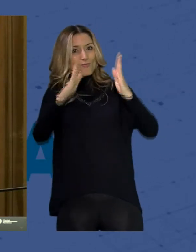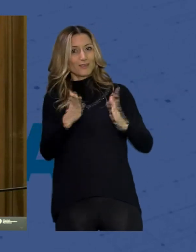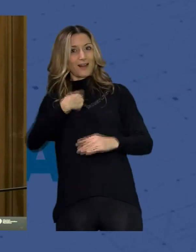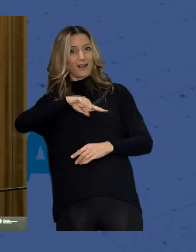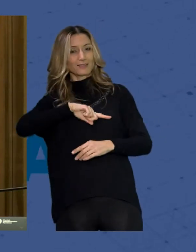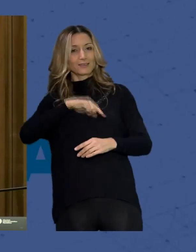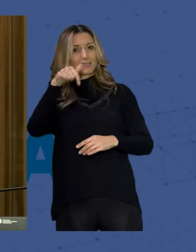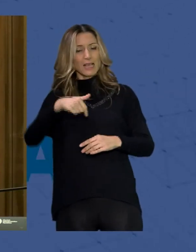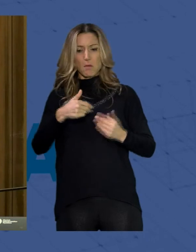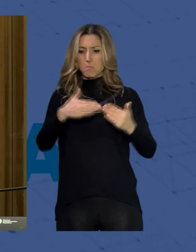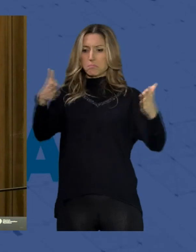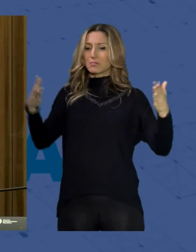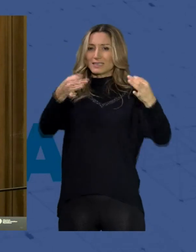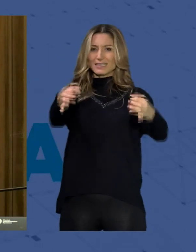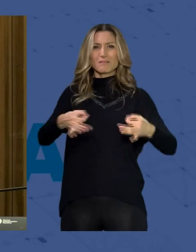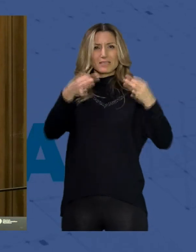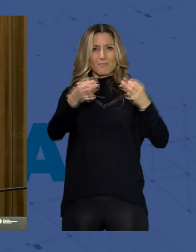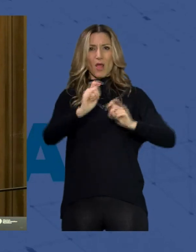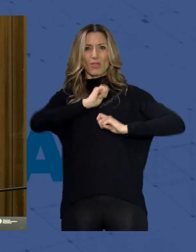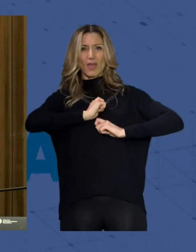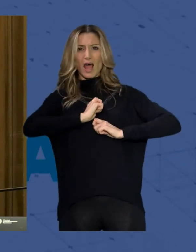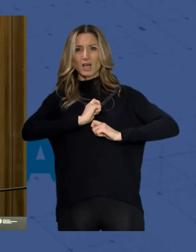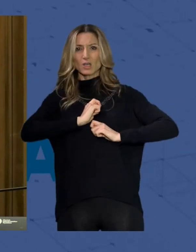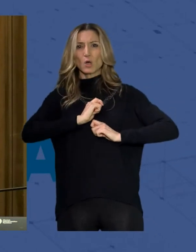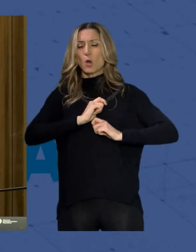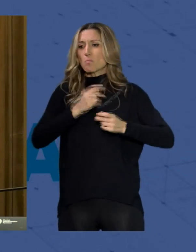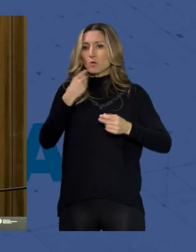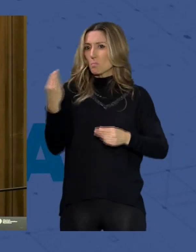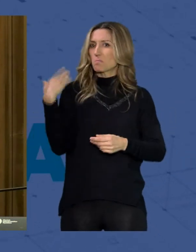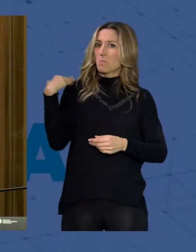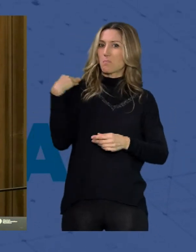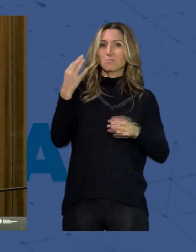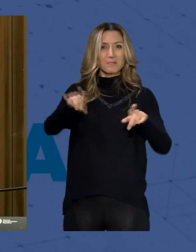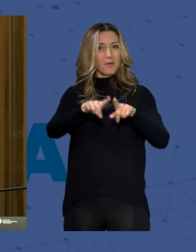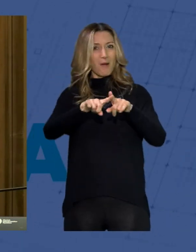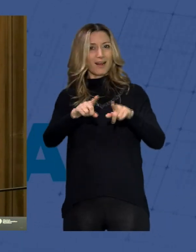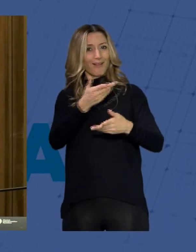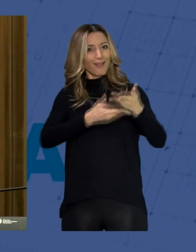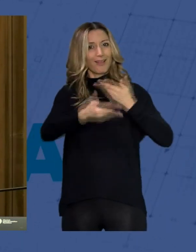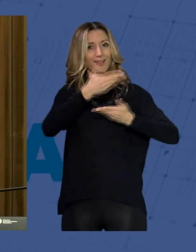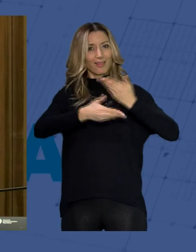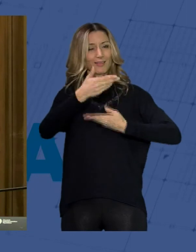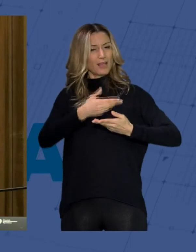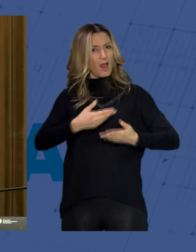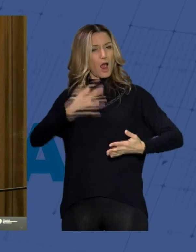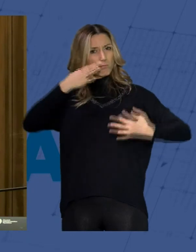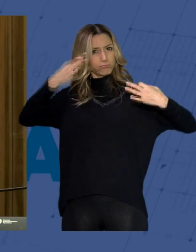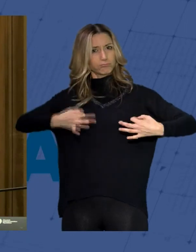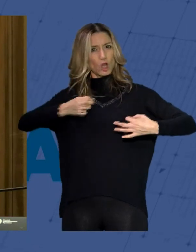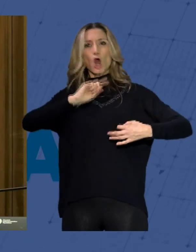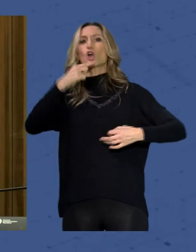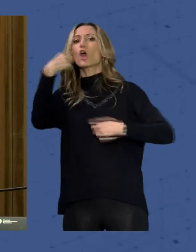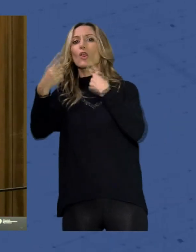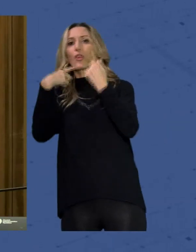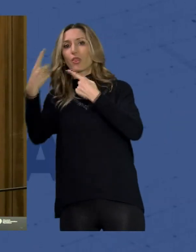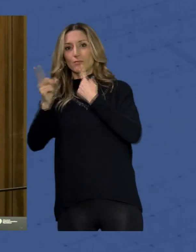nos han abierto las manos se nos ha dado una palmadita en la espalda y se ha colaborado es decir, con hechos no con palabras